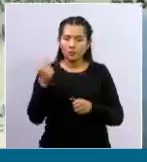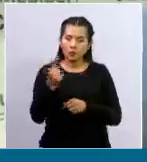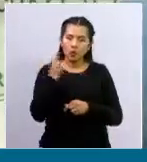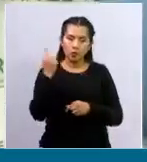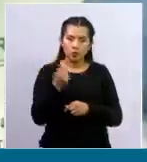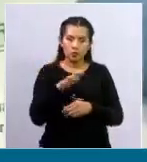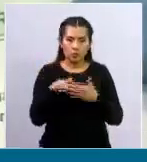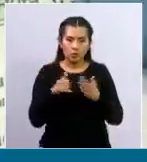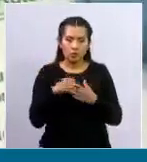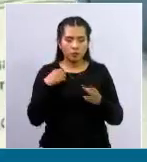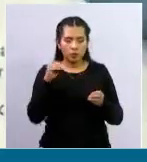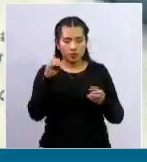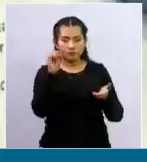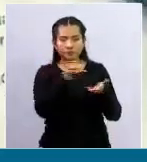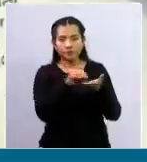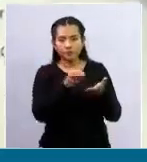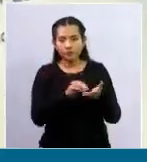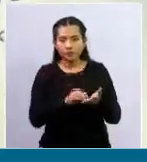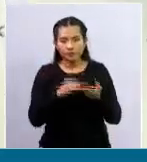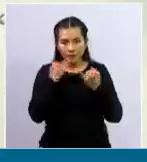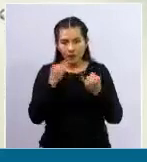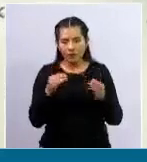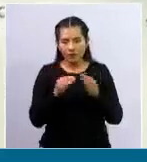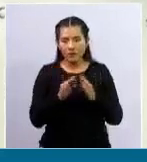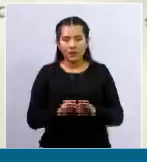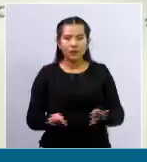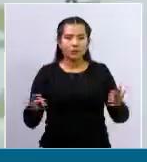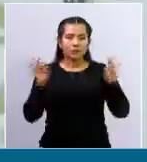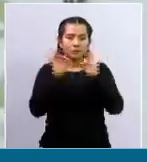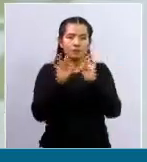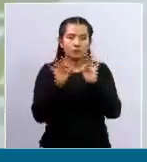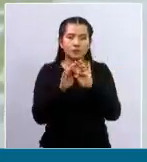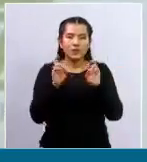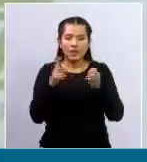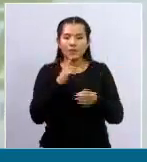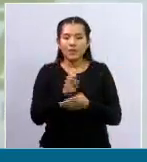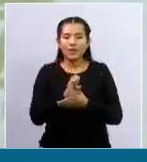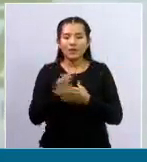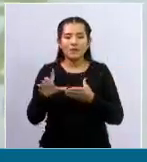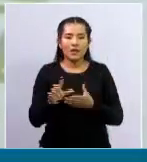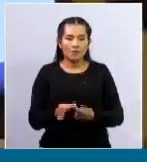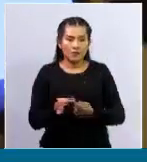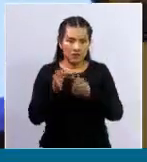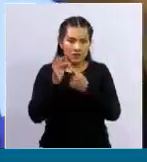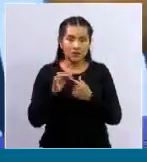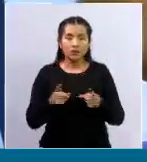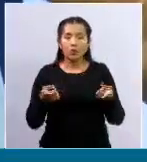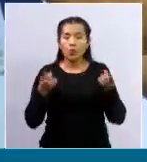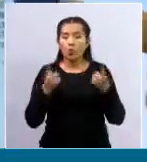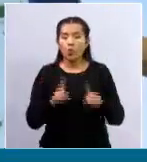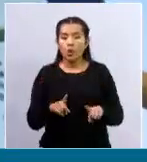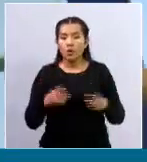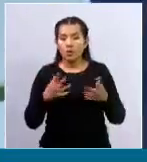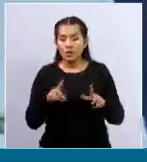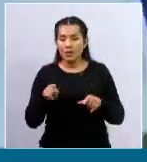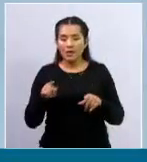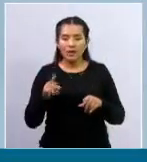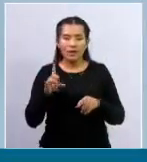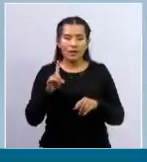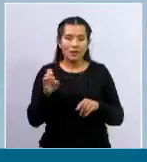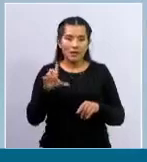medidor y algunos datos adicionales, fundamentalmente el correo electrónico, para que cuando De La Paz